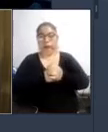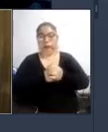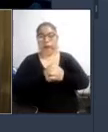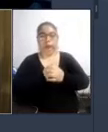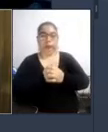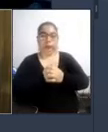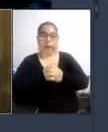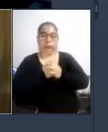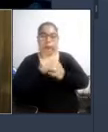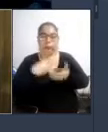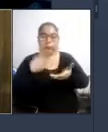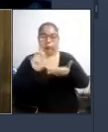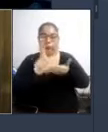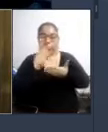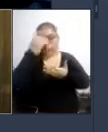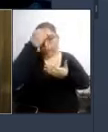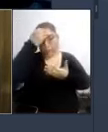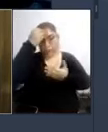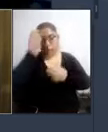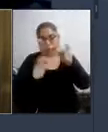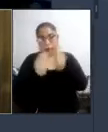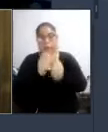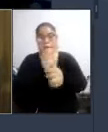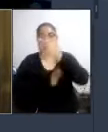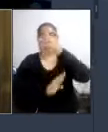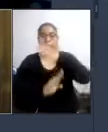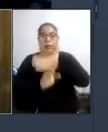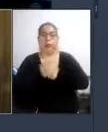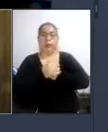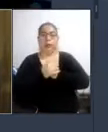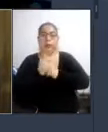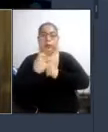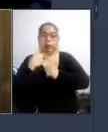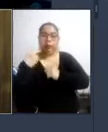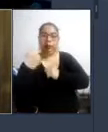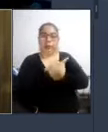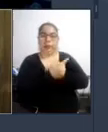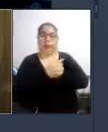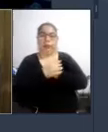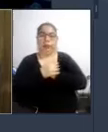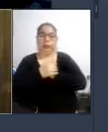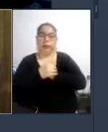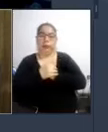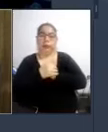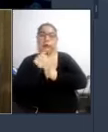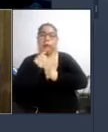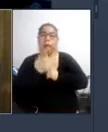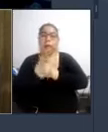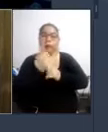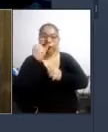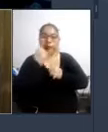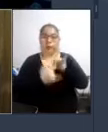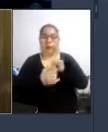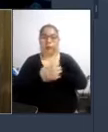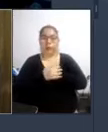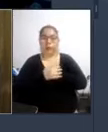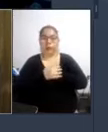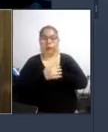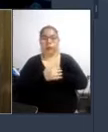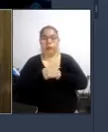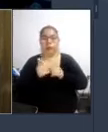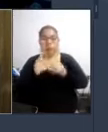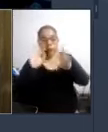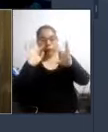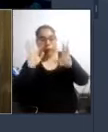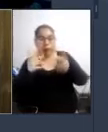Lima para personas con discapacidad y para todos yo lo defino como un caos organizado y